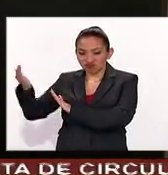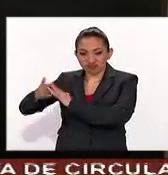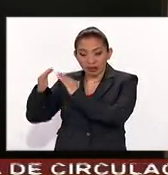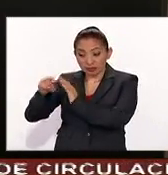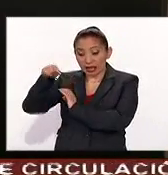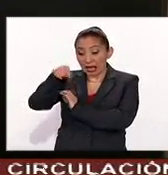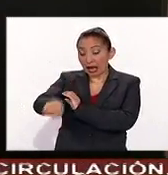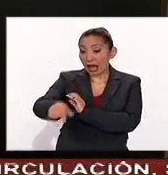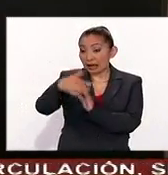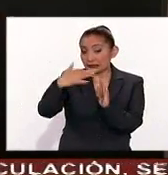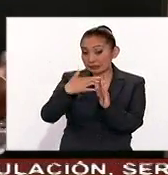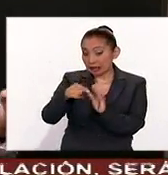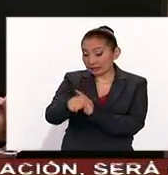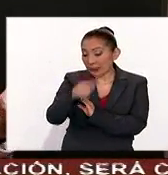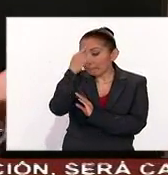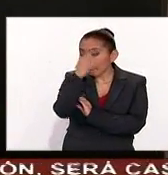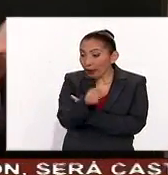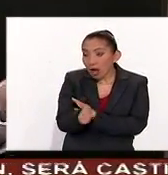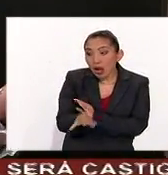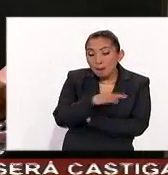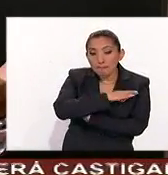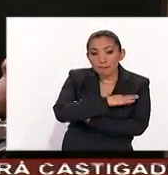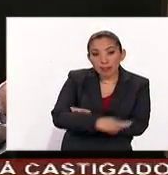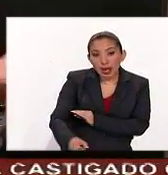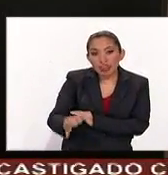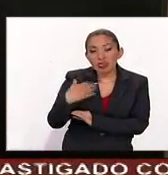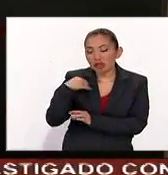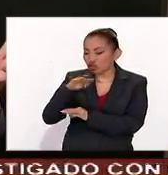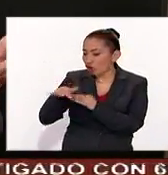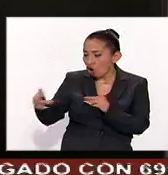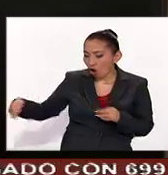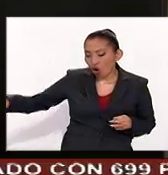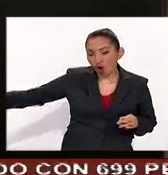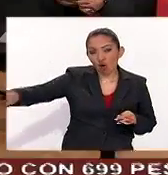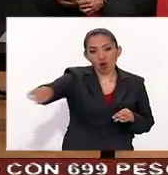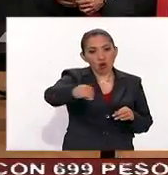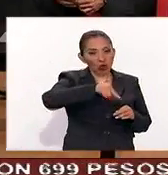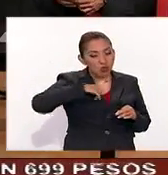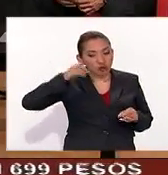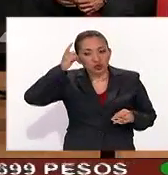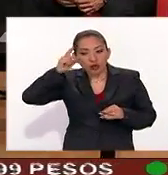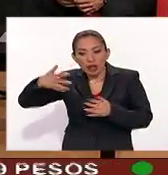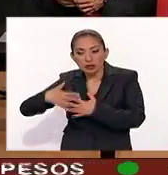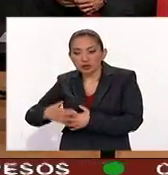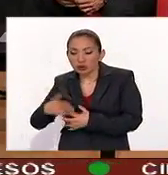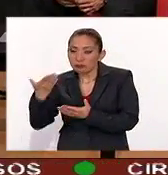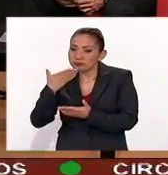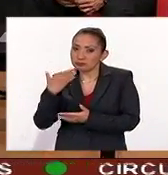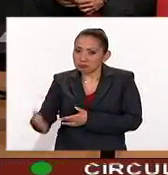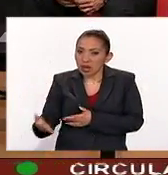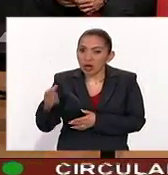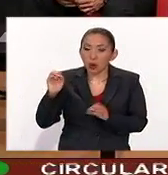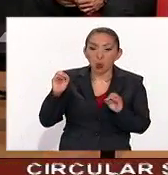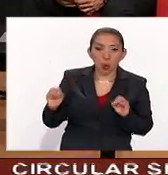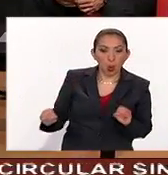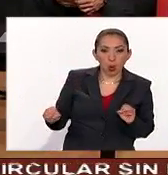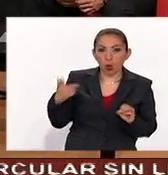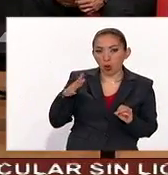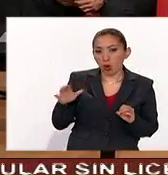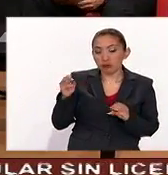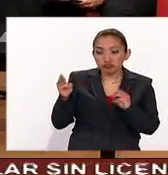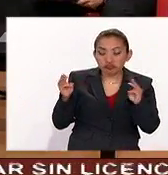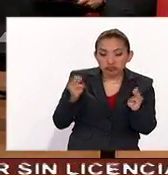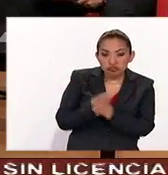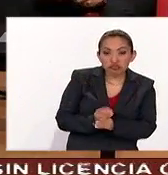inmueble para que se pueda entre todos los inmobiliarios regularizados o que están digamos en el